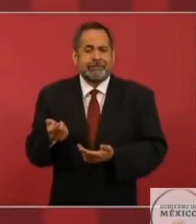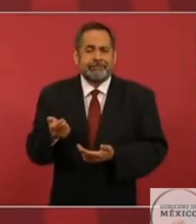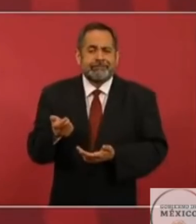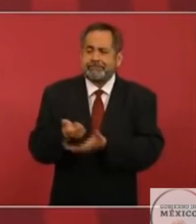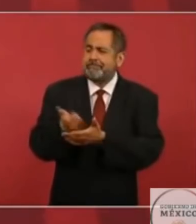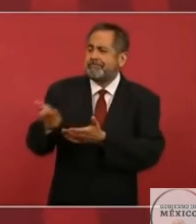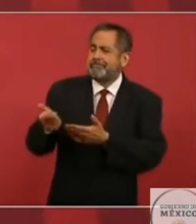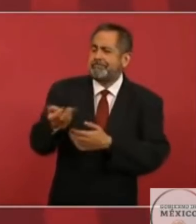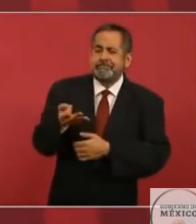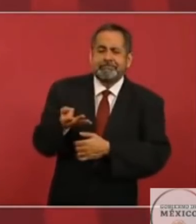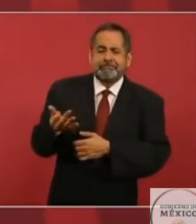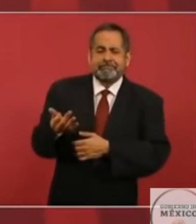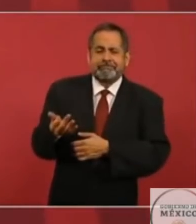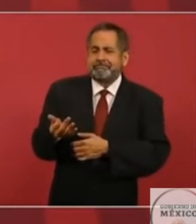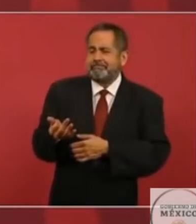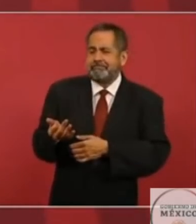a precios